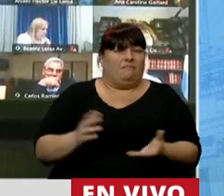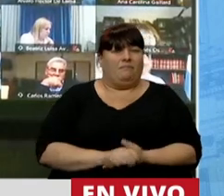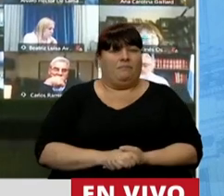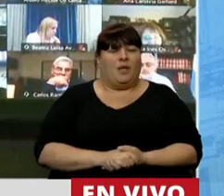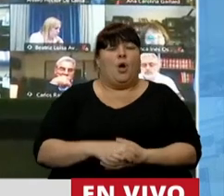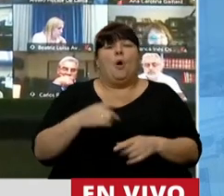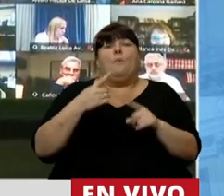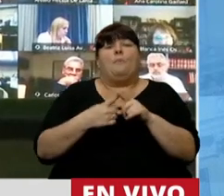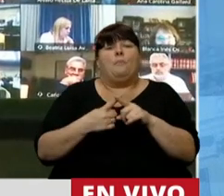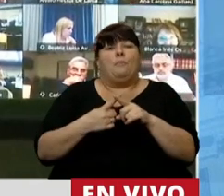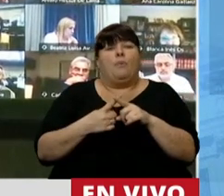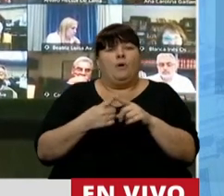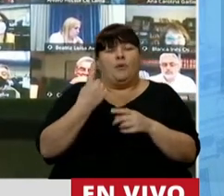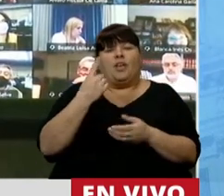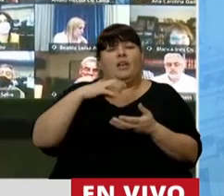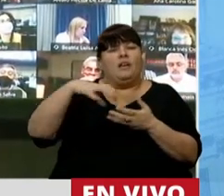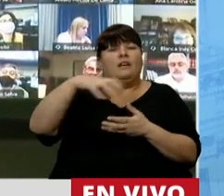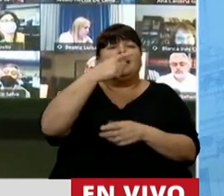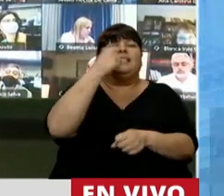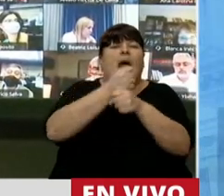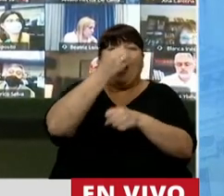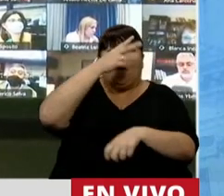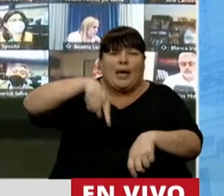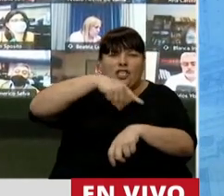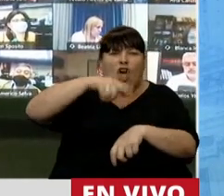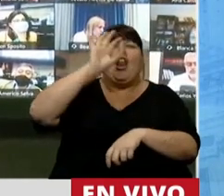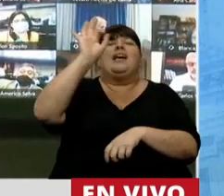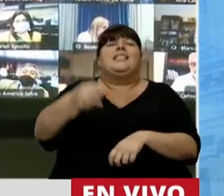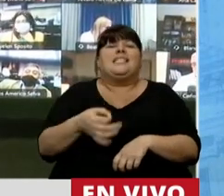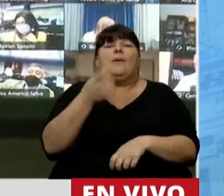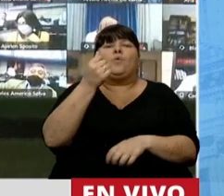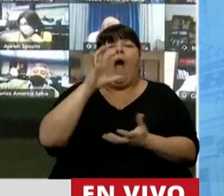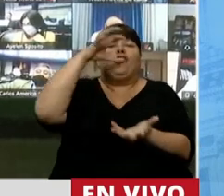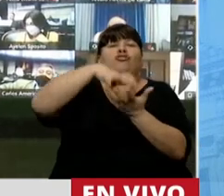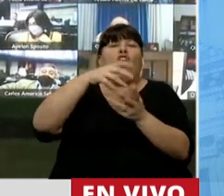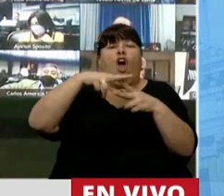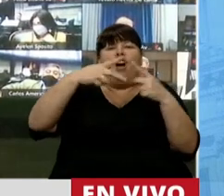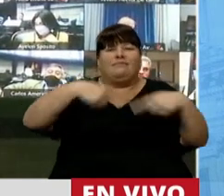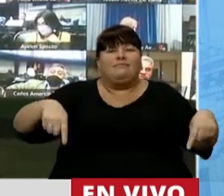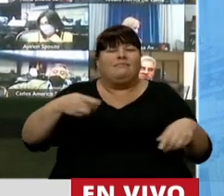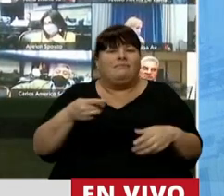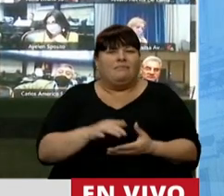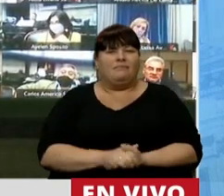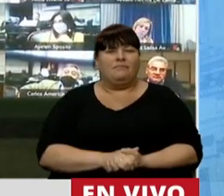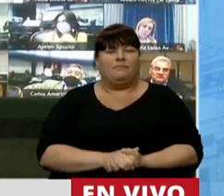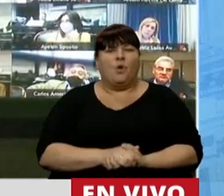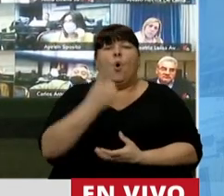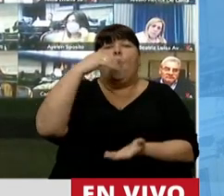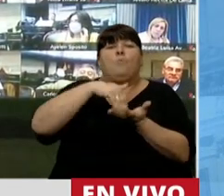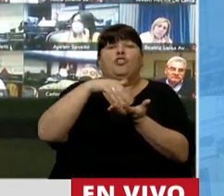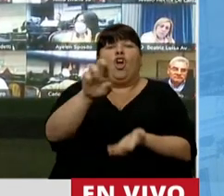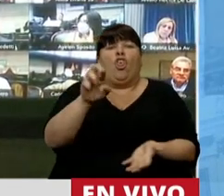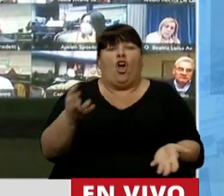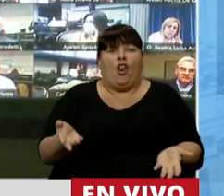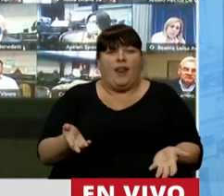por cada centro mecanizado, que trabaja 20 horas, ¿y sabe cuánto sale un centro mecanizado? Un millón de